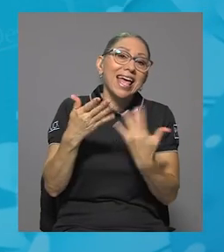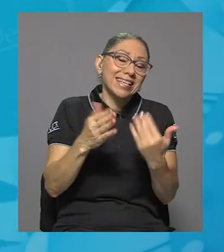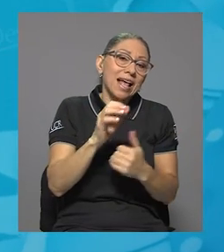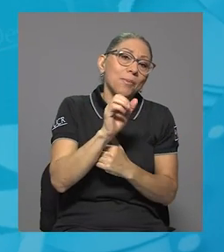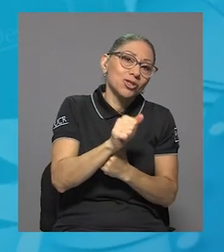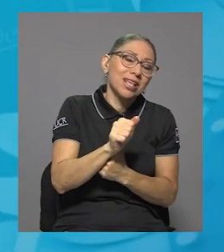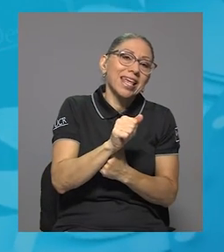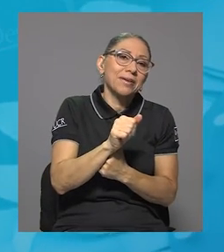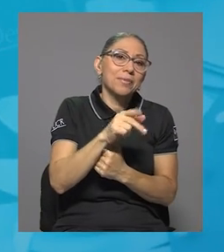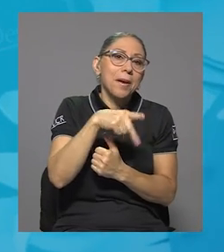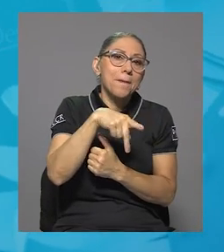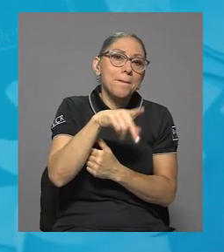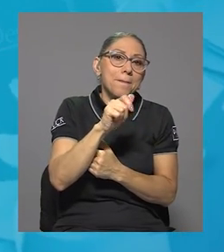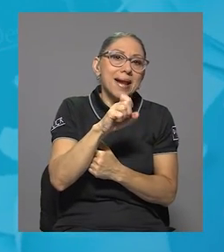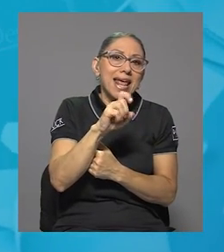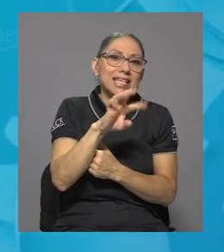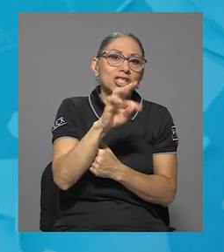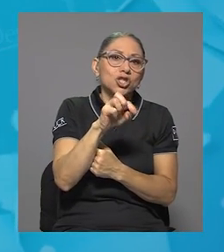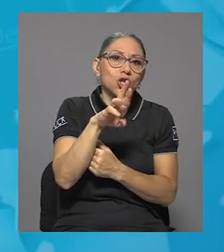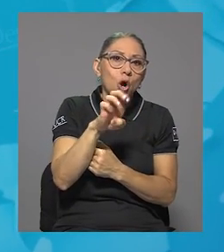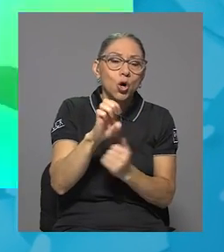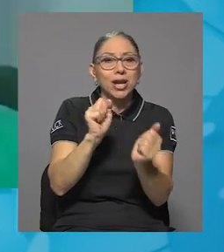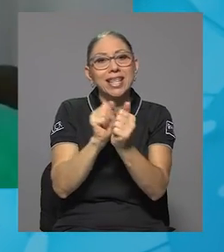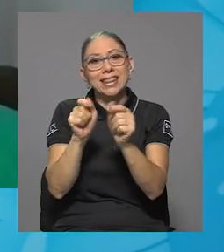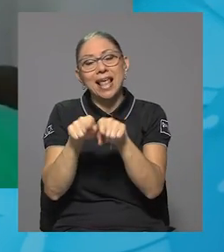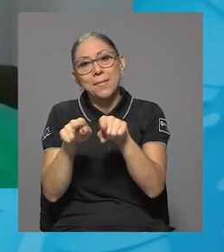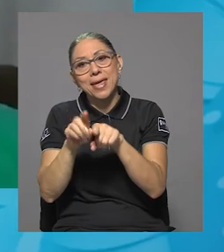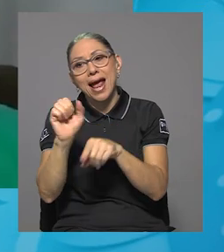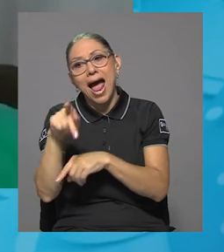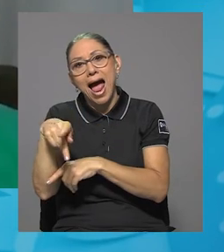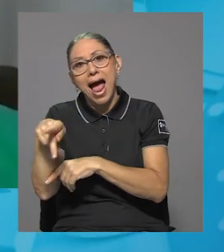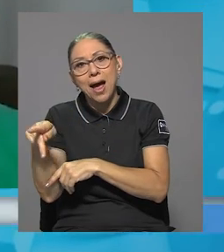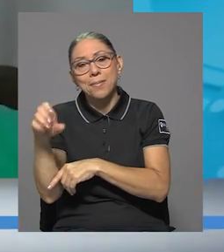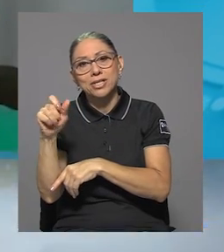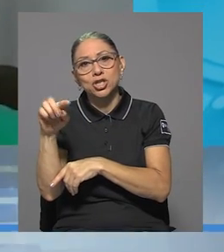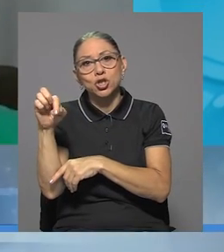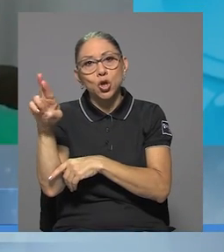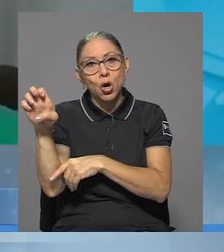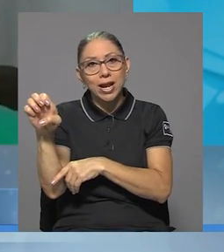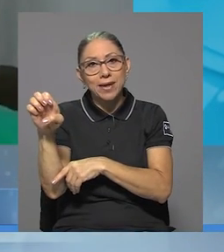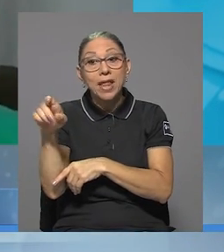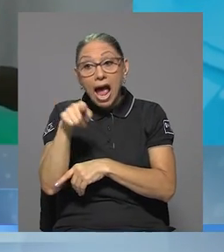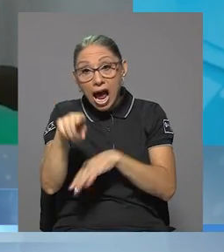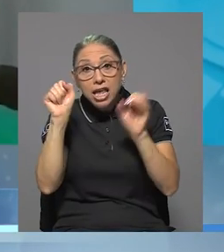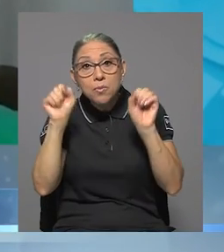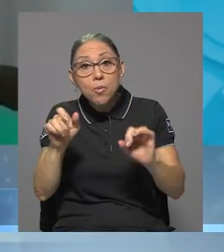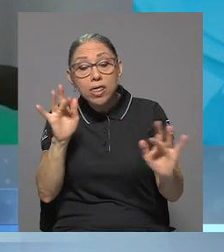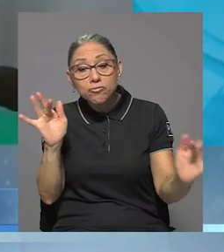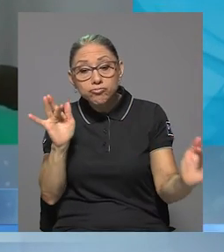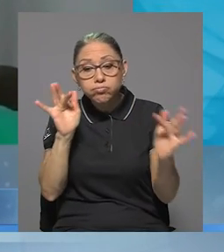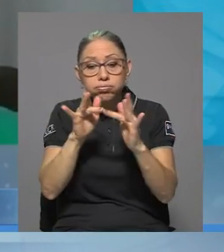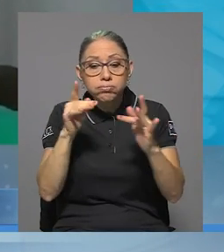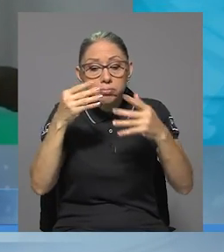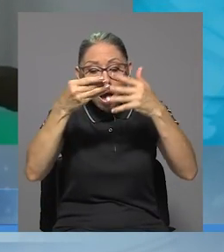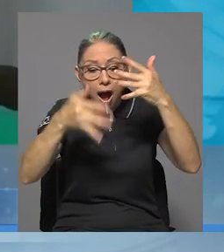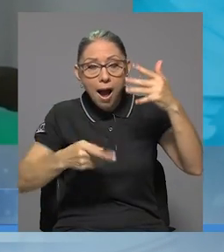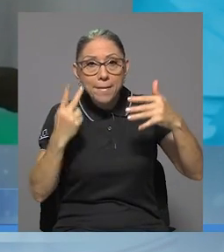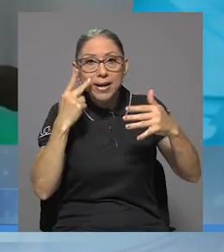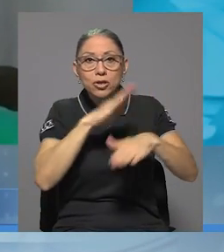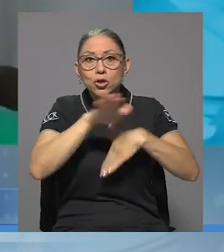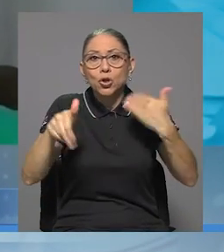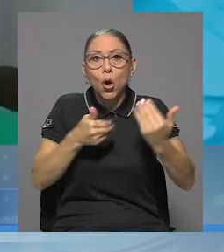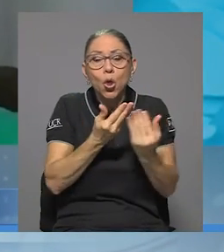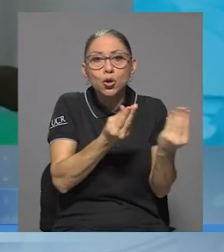y ya a partir de ahí la persona puede visualizar todos los productos que nosotros semana a semana estamos ofertando de esos emprendimientos y de esos